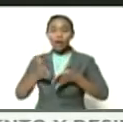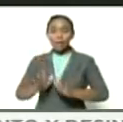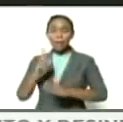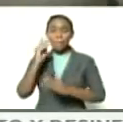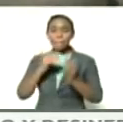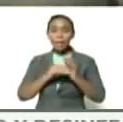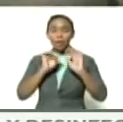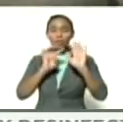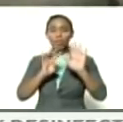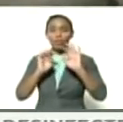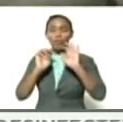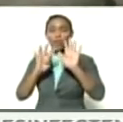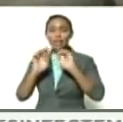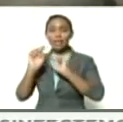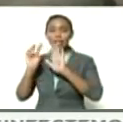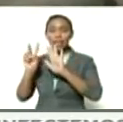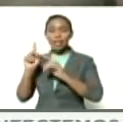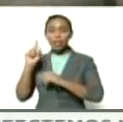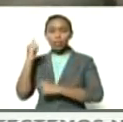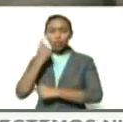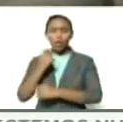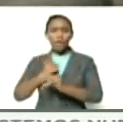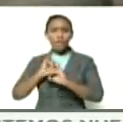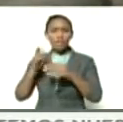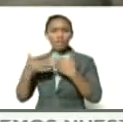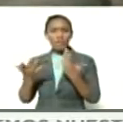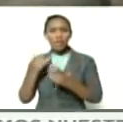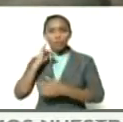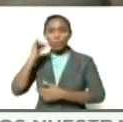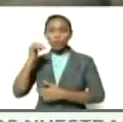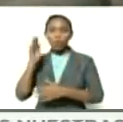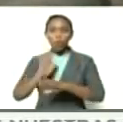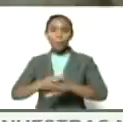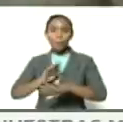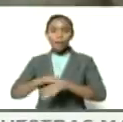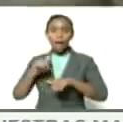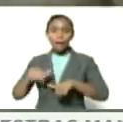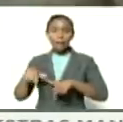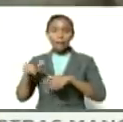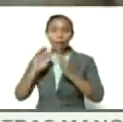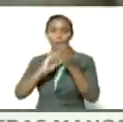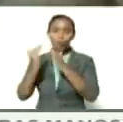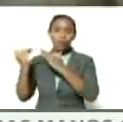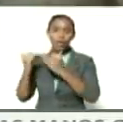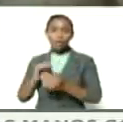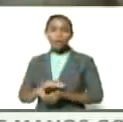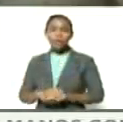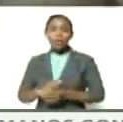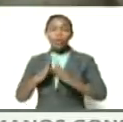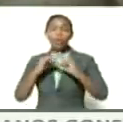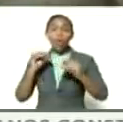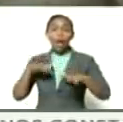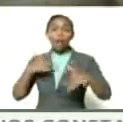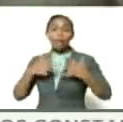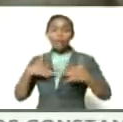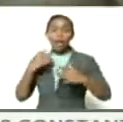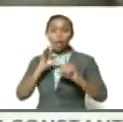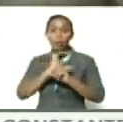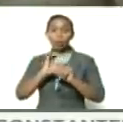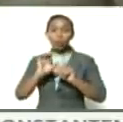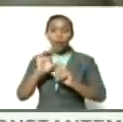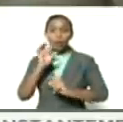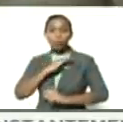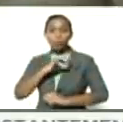1997 con un solo fin y era informar lo que pasaba en nuestra comunidad todas las actividades culturales